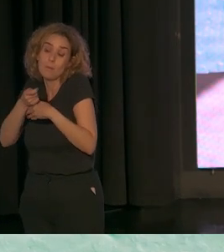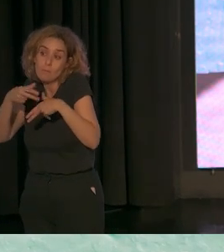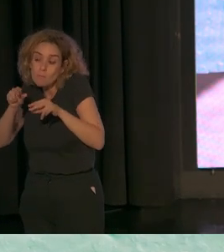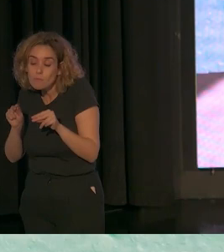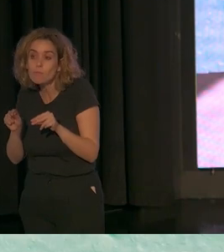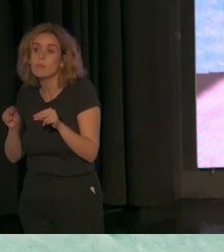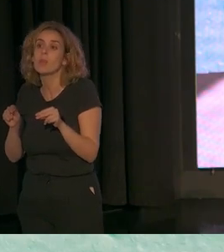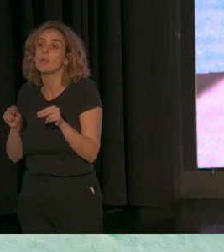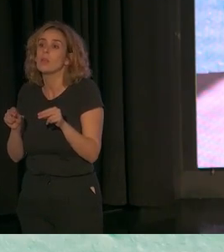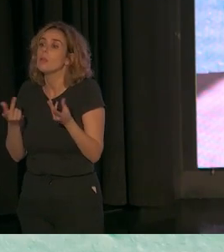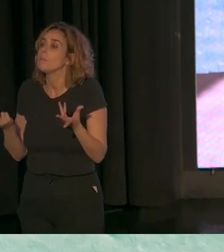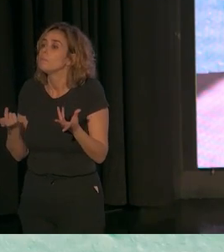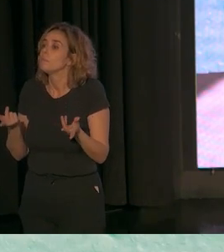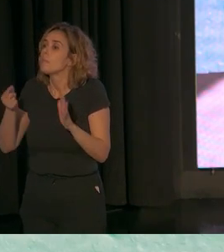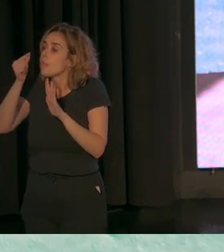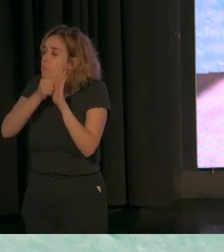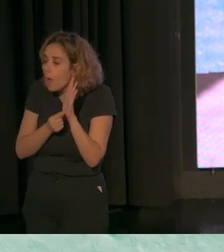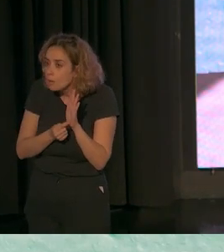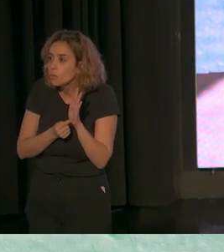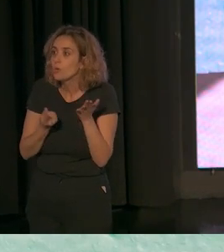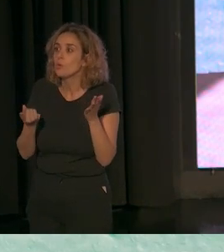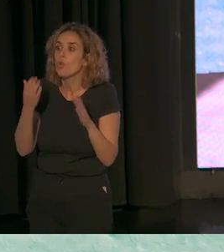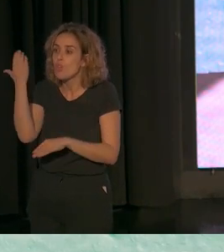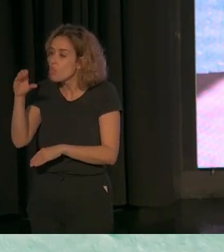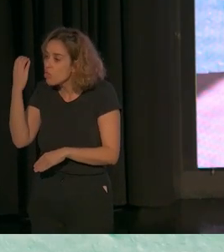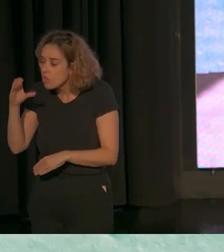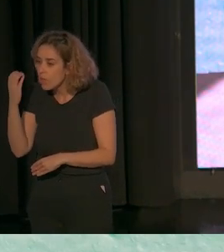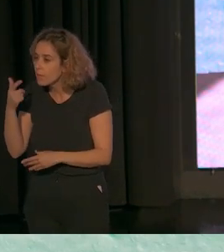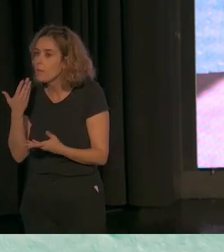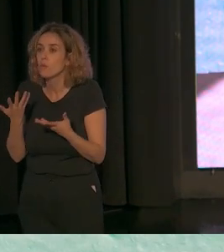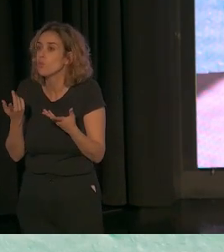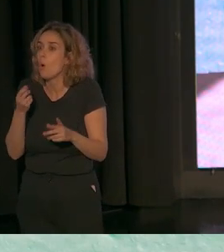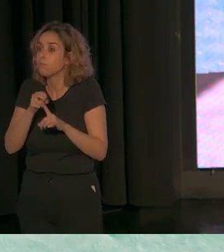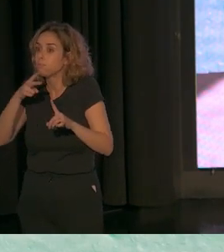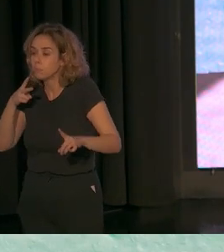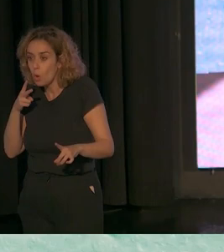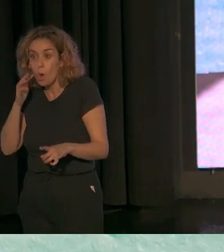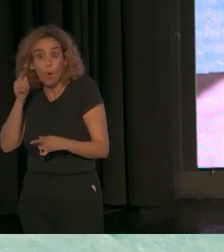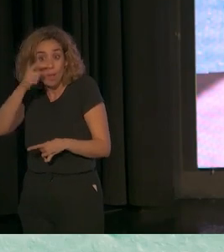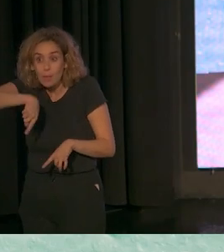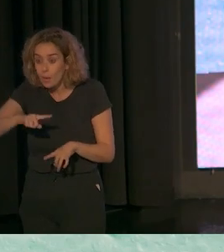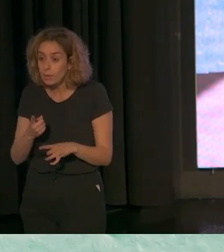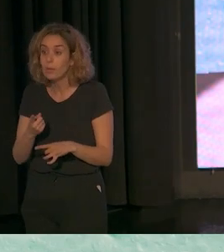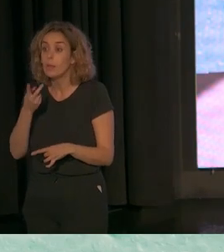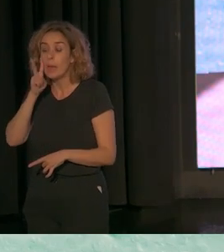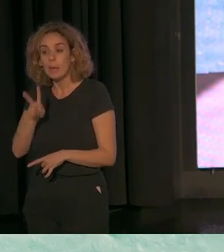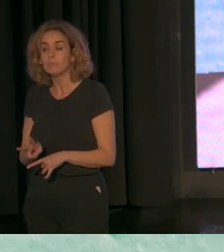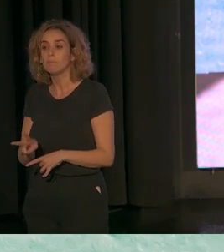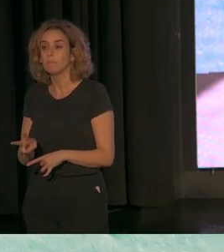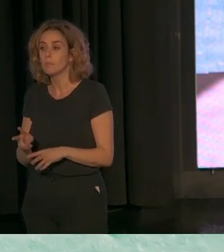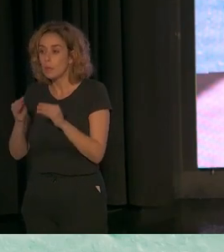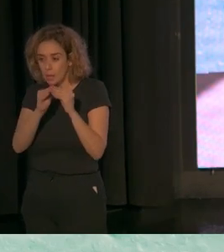poniendo, digamos, datos científicos o más objetivos a todo lo que ha salido aquí, que veremos que